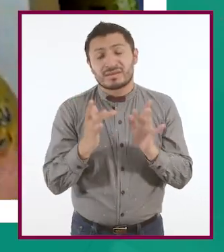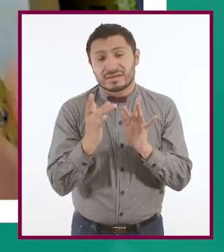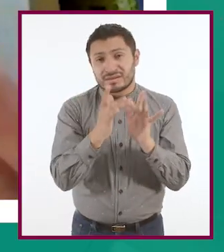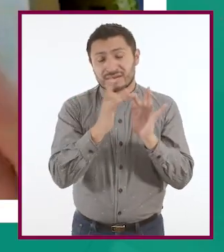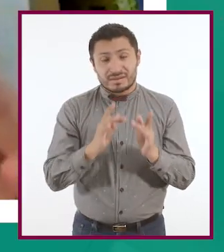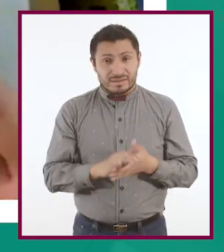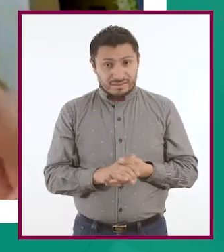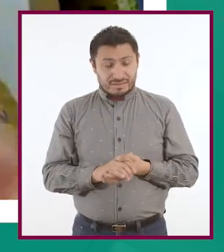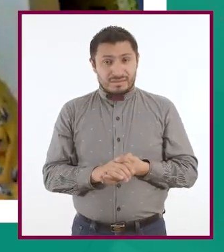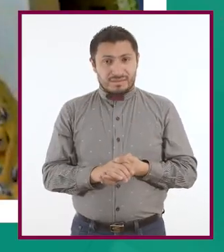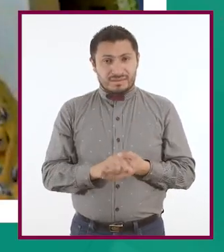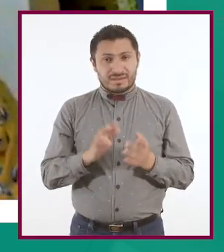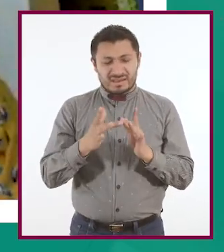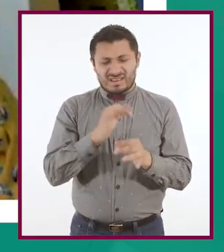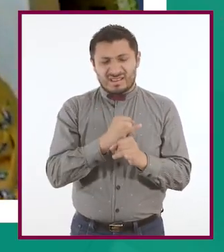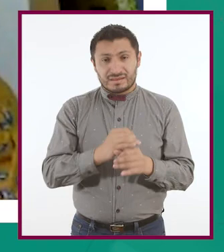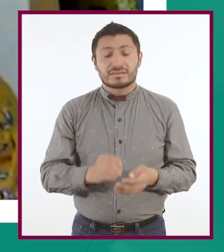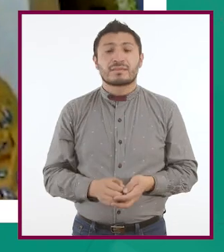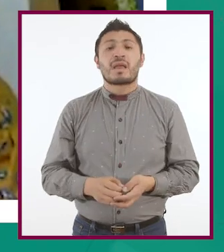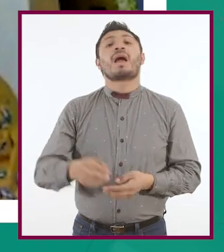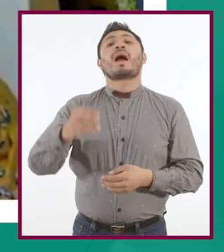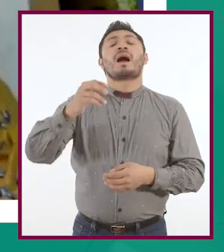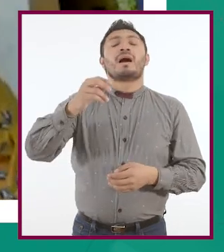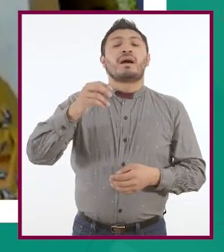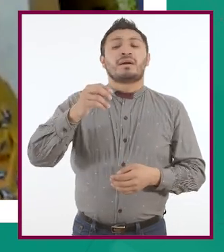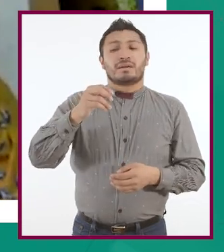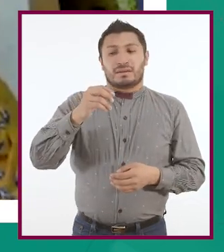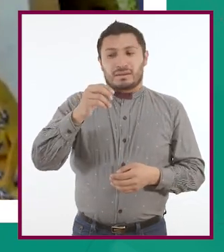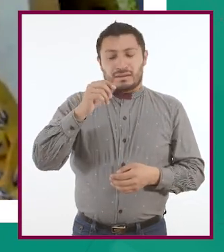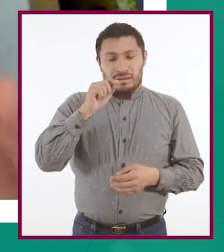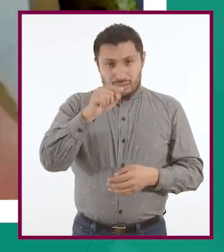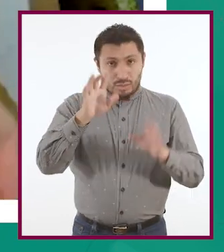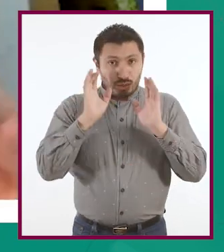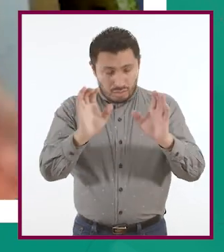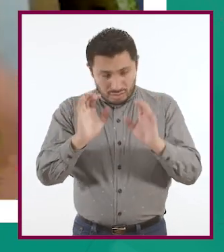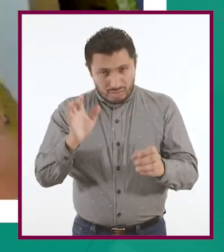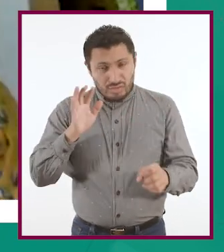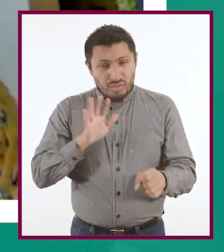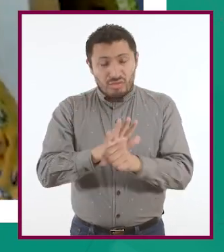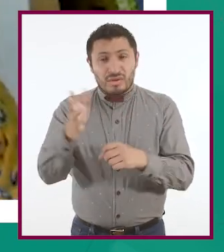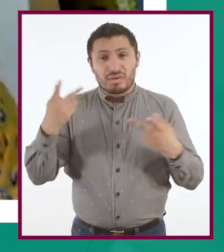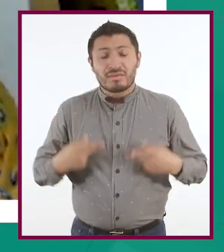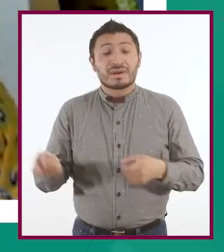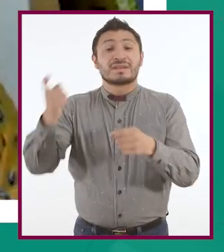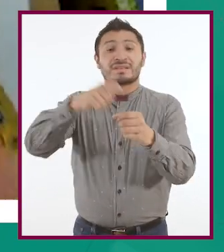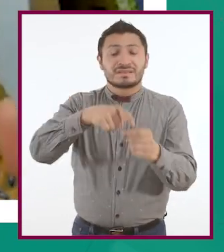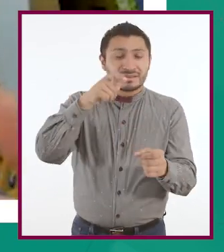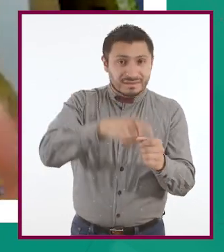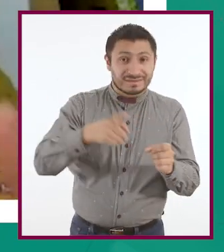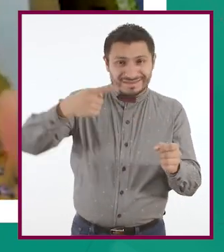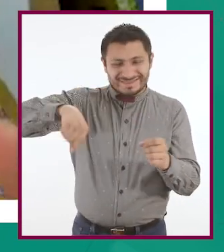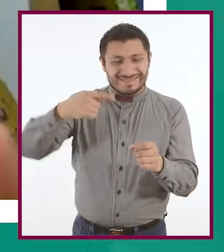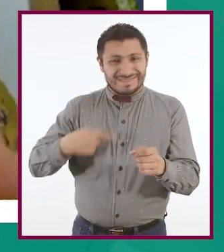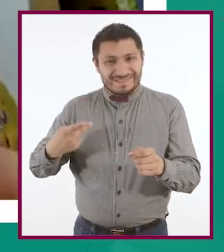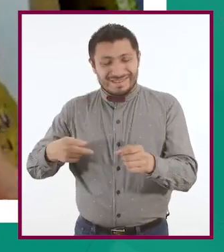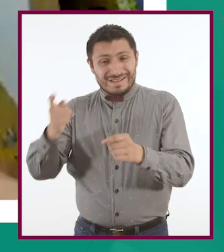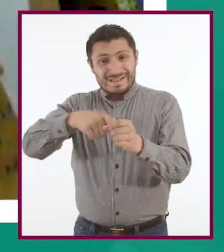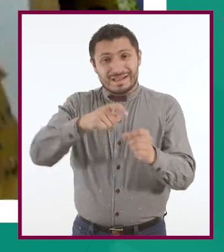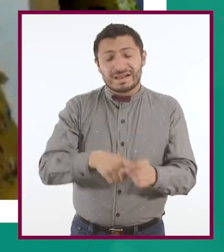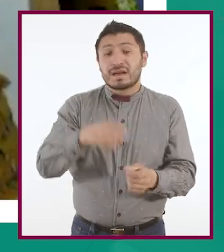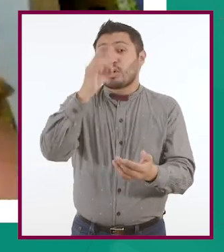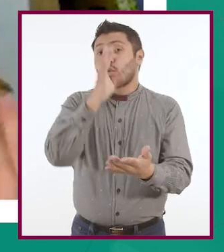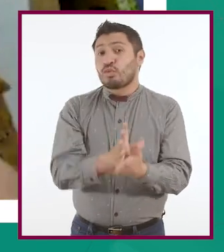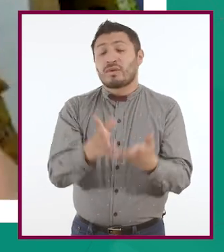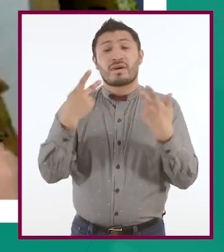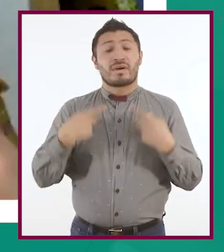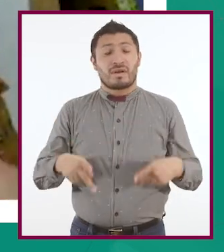con lo que compartimos, tener cuidado con qué personas tenemos agregadas, tratar de que las personas que tengamos agregadas solo sean